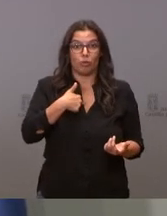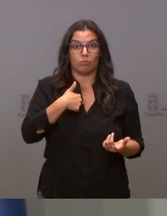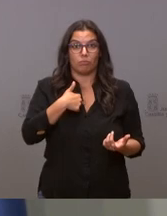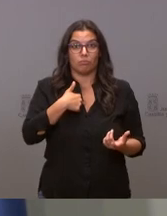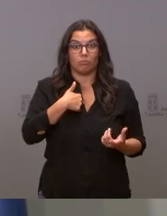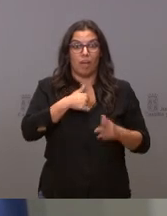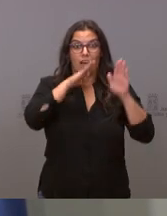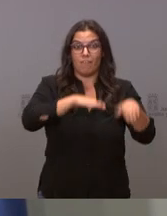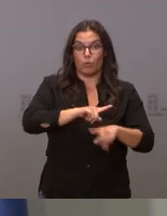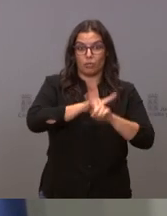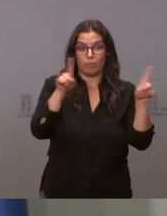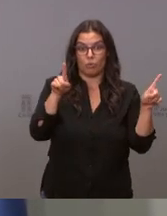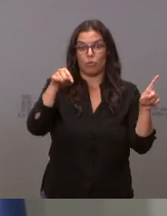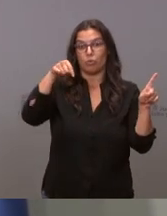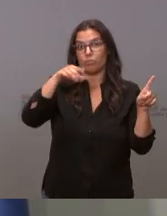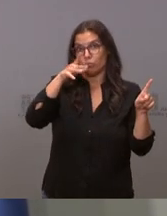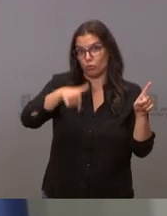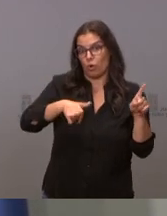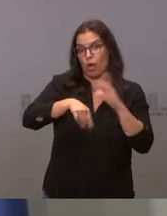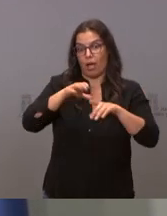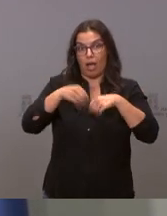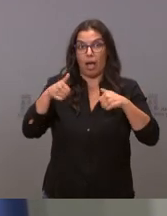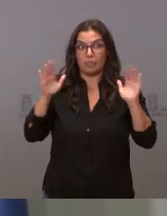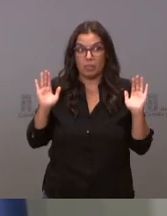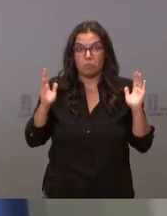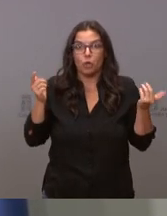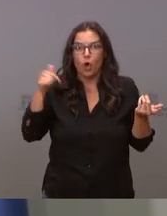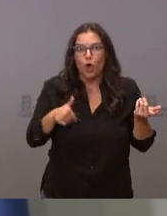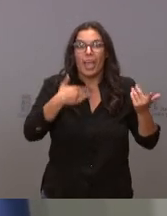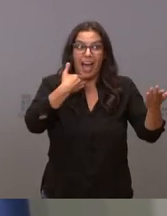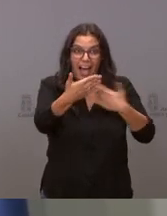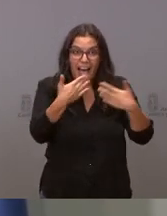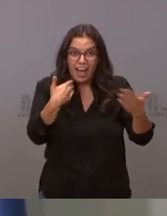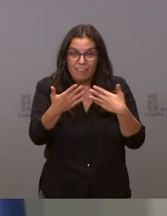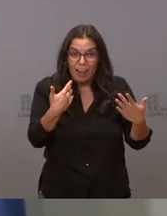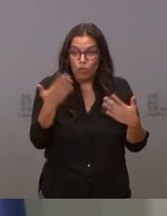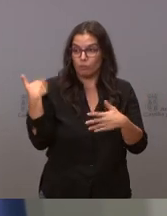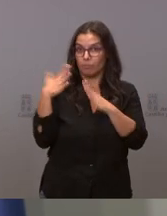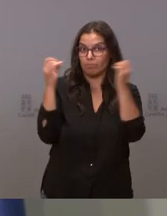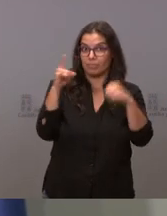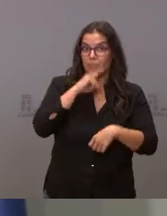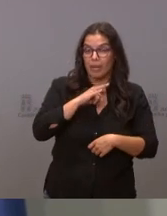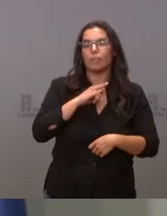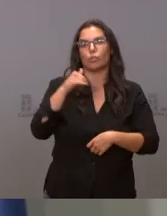y hoy nos hemos entendido por eso le digo que hoy hemos aclarado un mal entendido